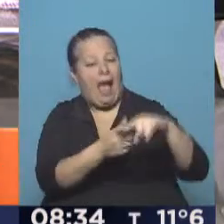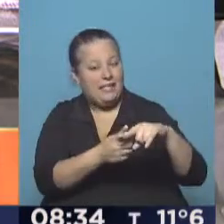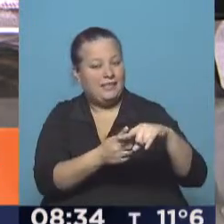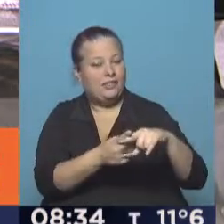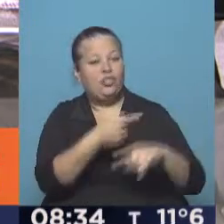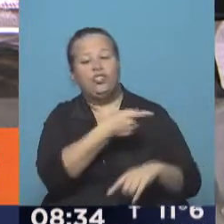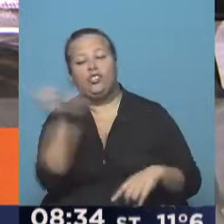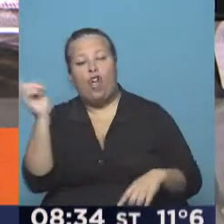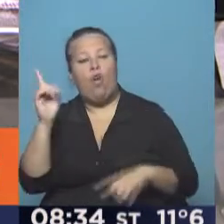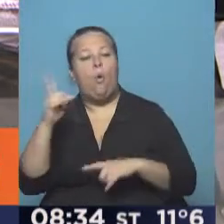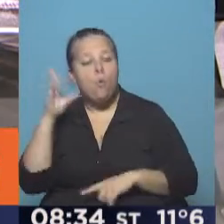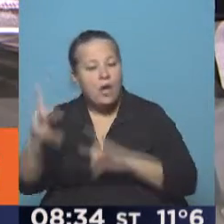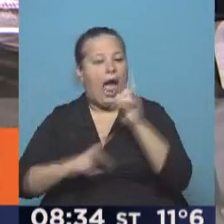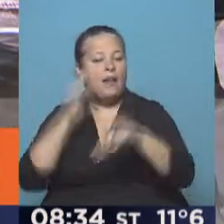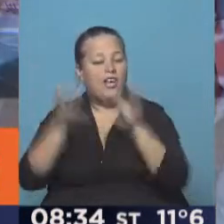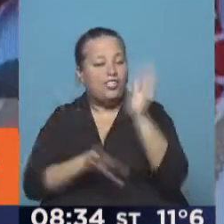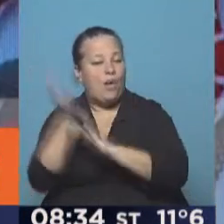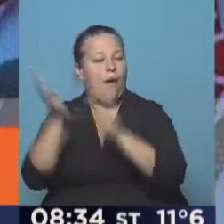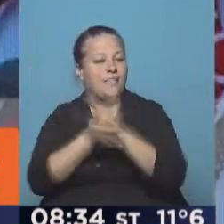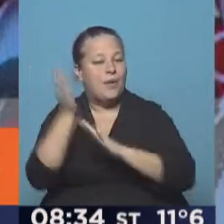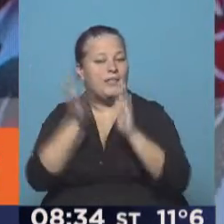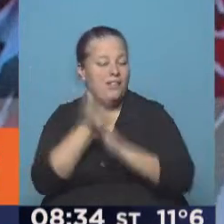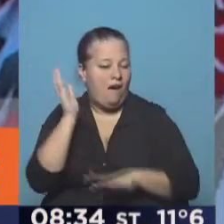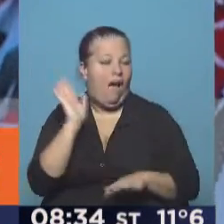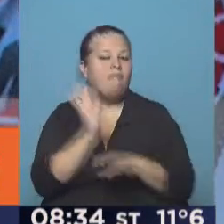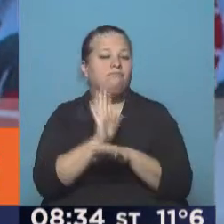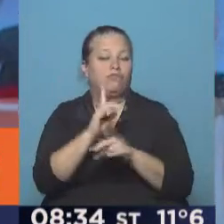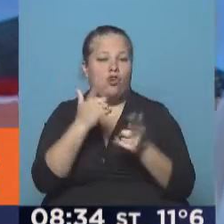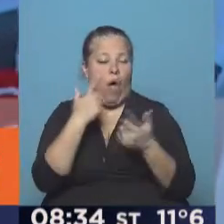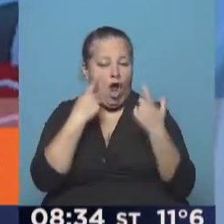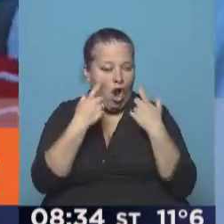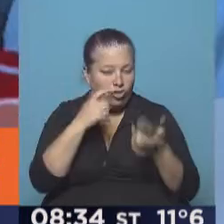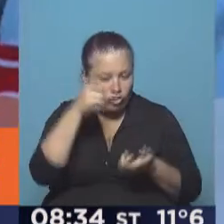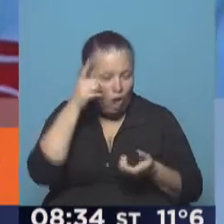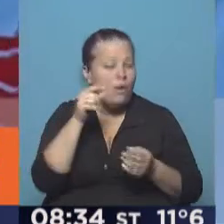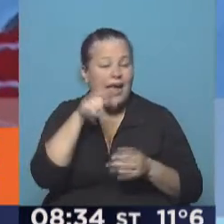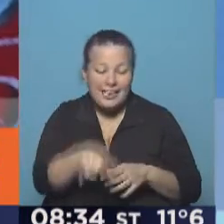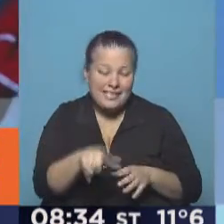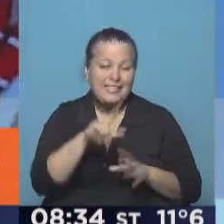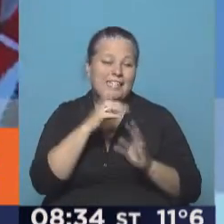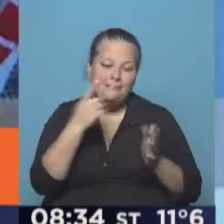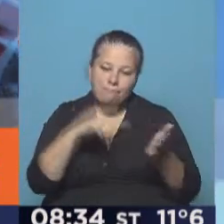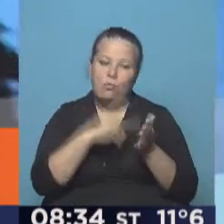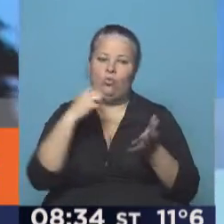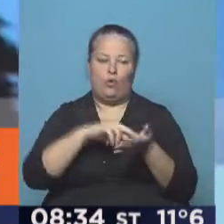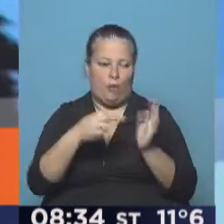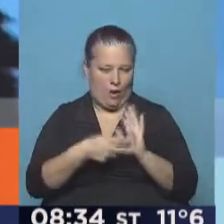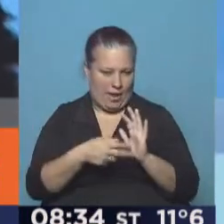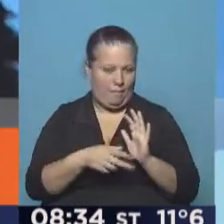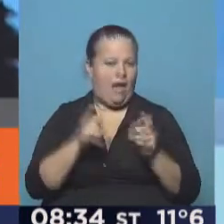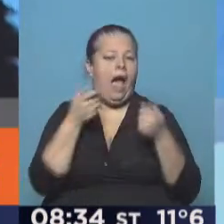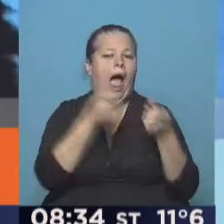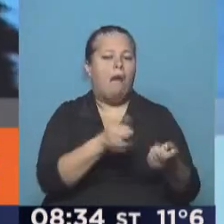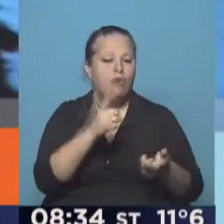todos aquellos que año a año van egresando y que quedan sin seguimiento, porque este es uno de los principales problemas. Sin